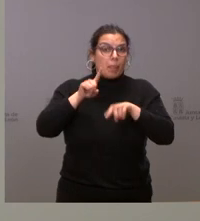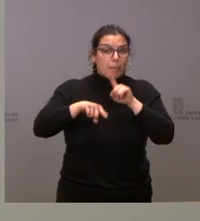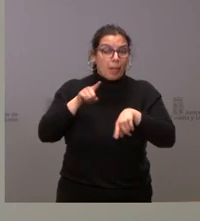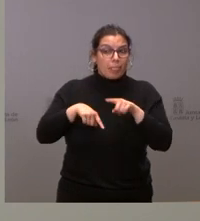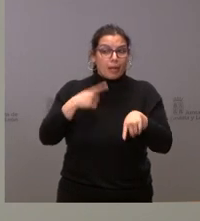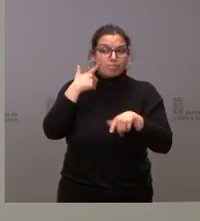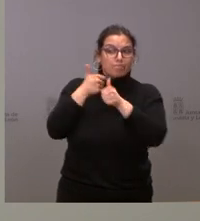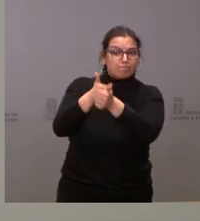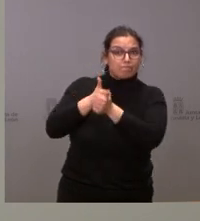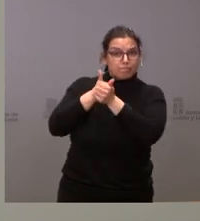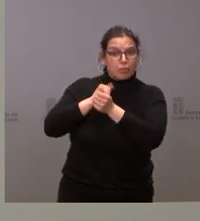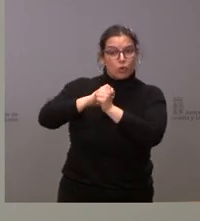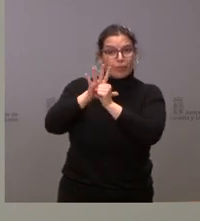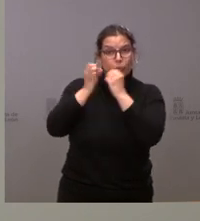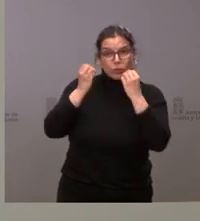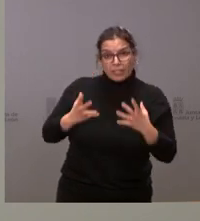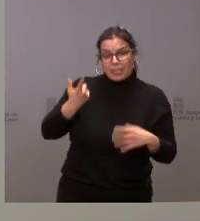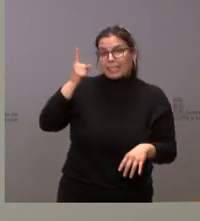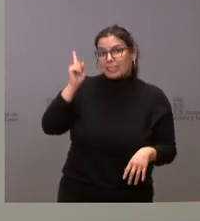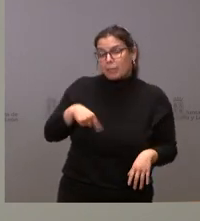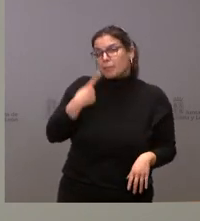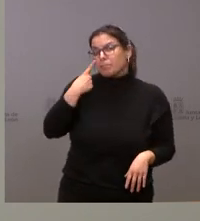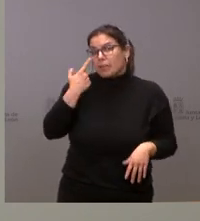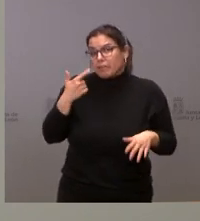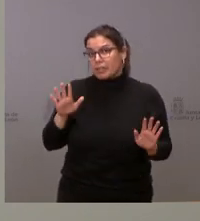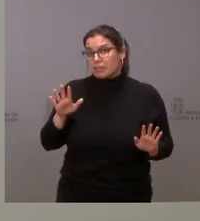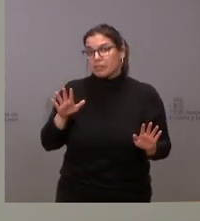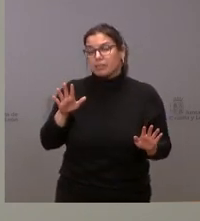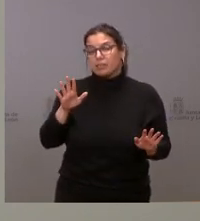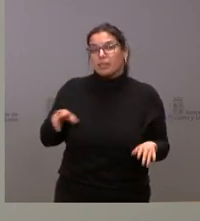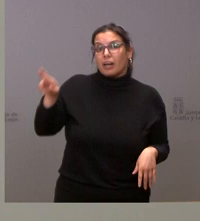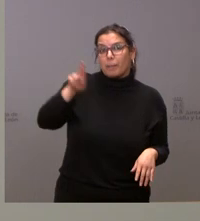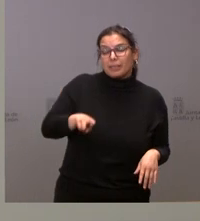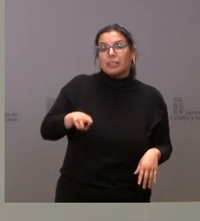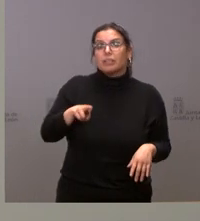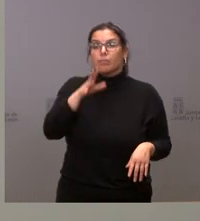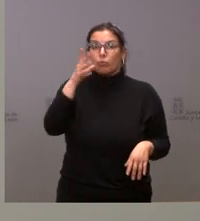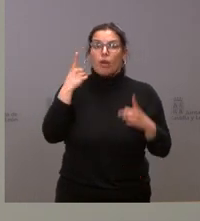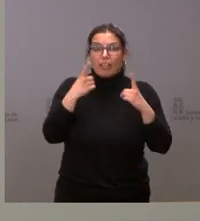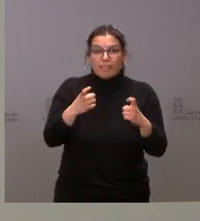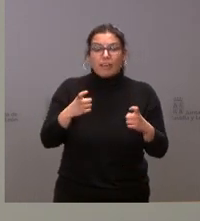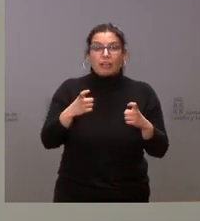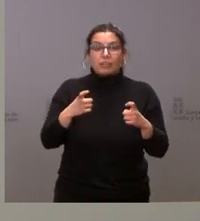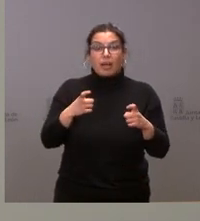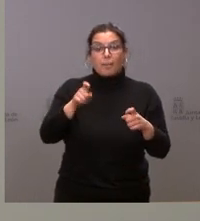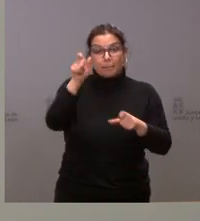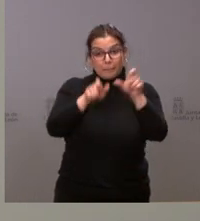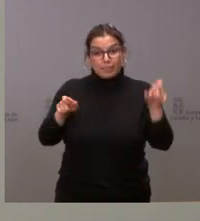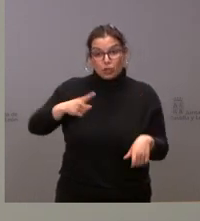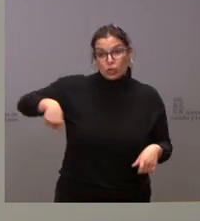la evolución de la pandemia como también reiterar la necesidad de que los particulares